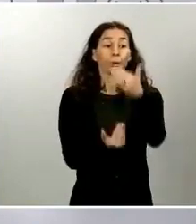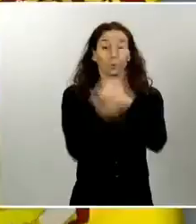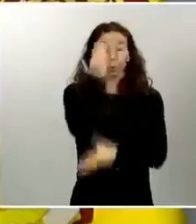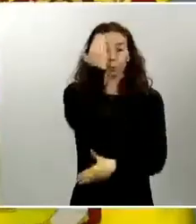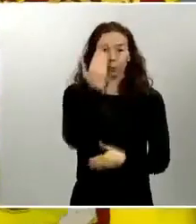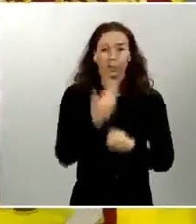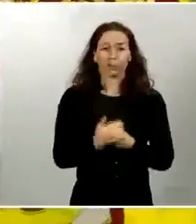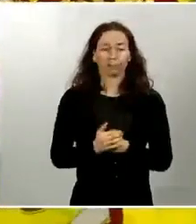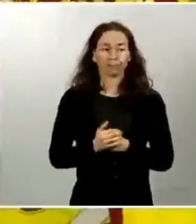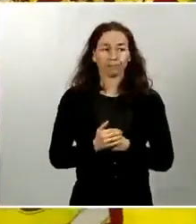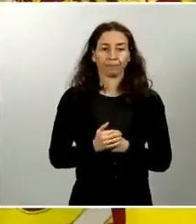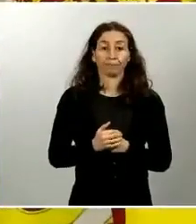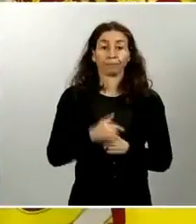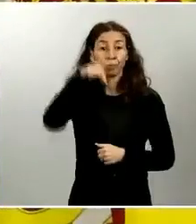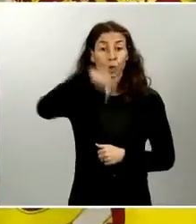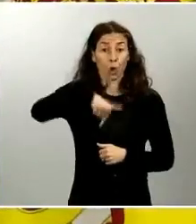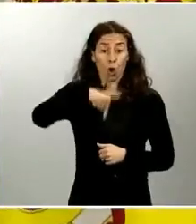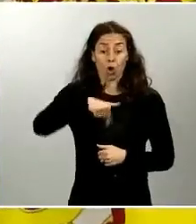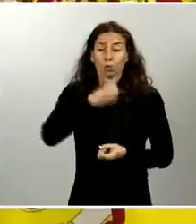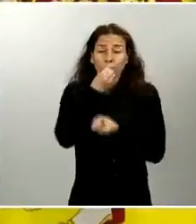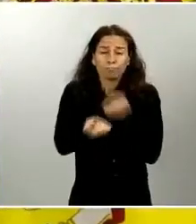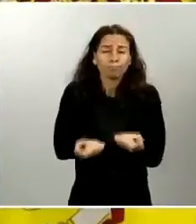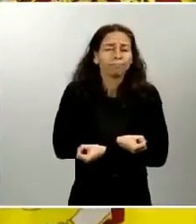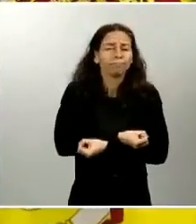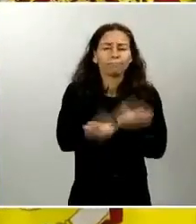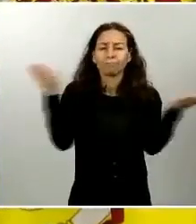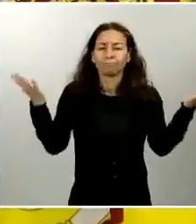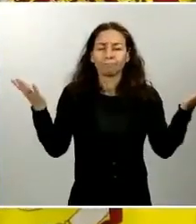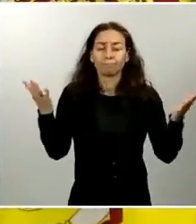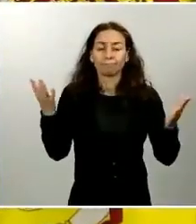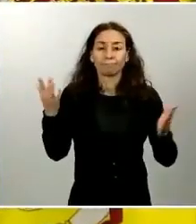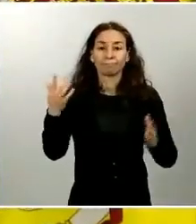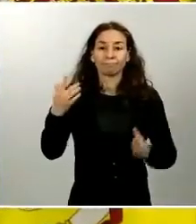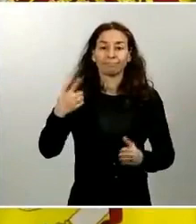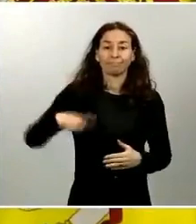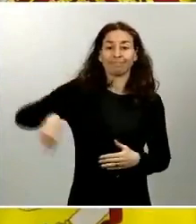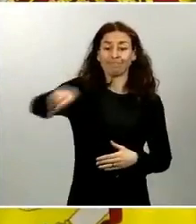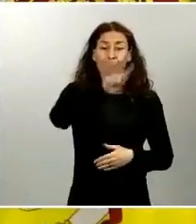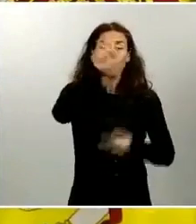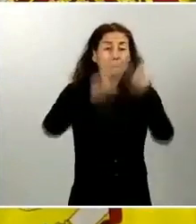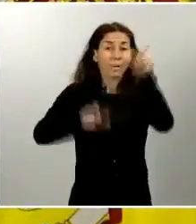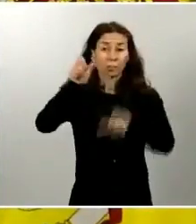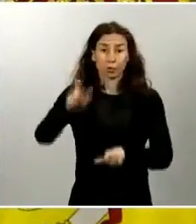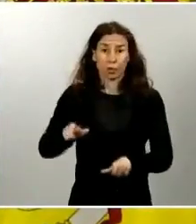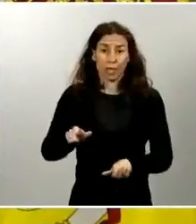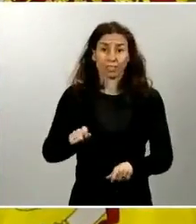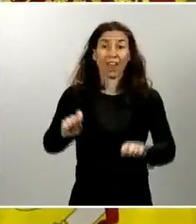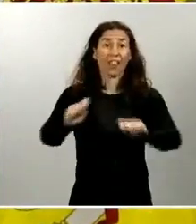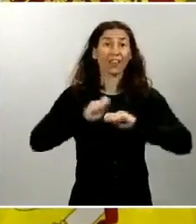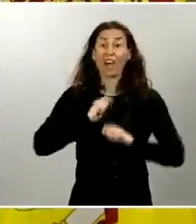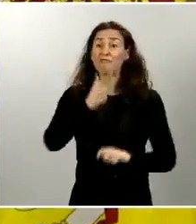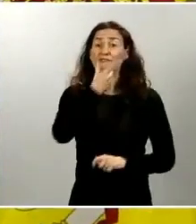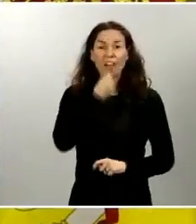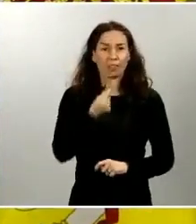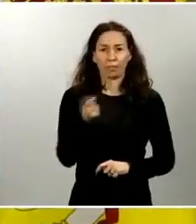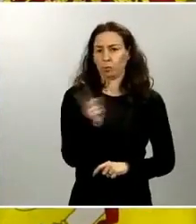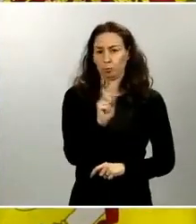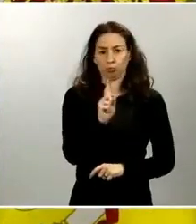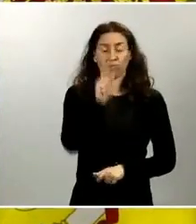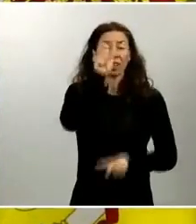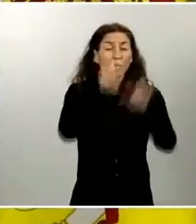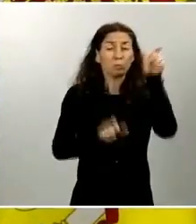Hoy voy a comenzar dirigiéndome a aquellos que no nos lo ponen fácil, a esos ciudadanos incívicos que